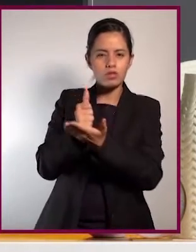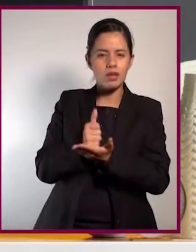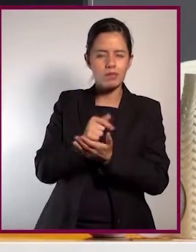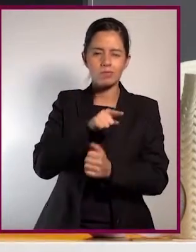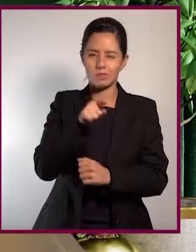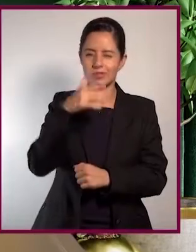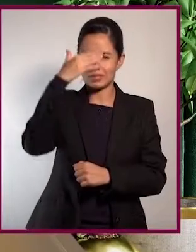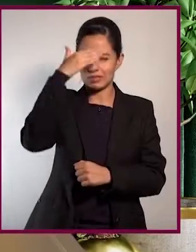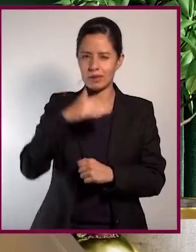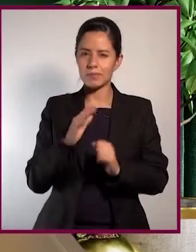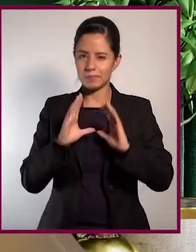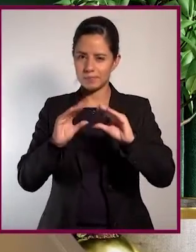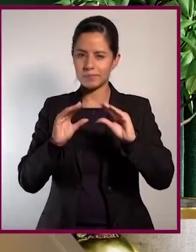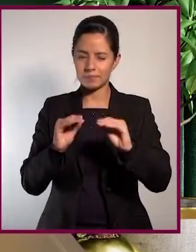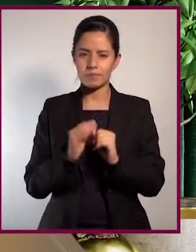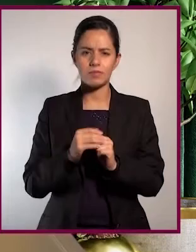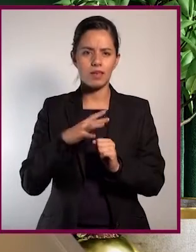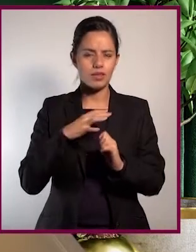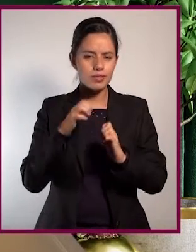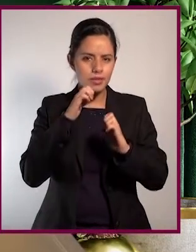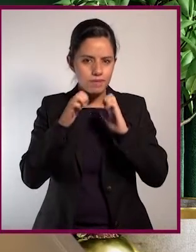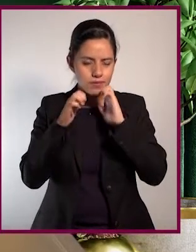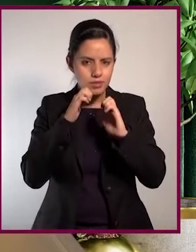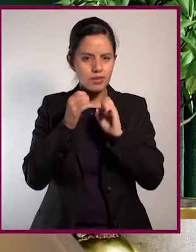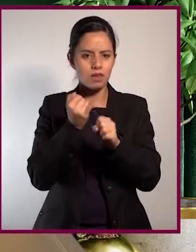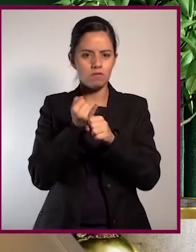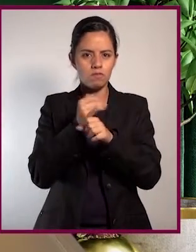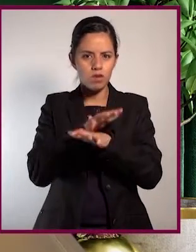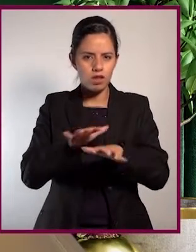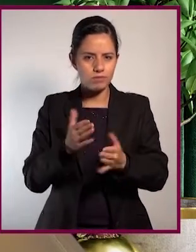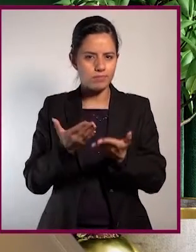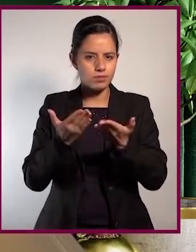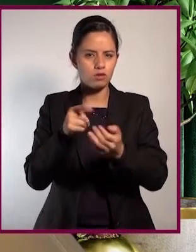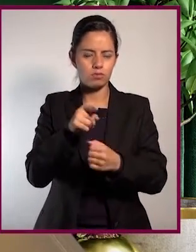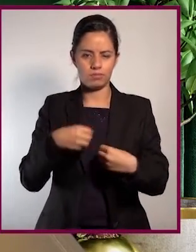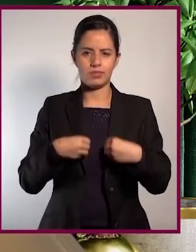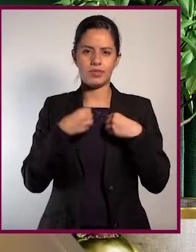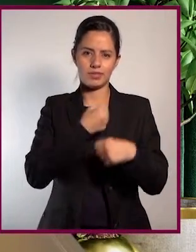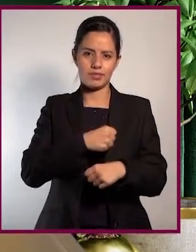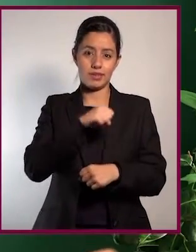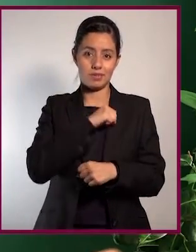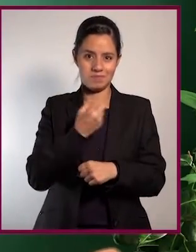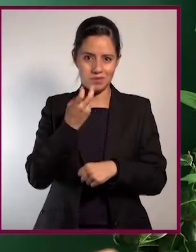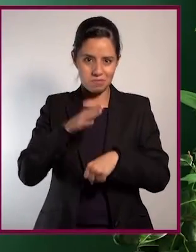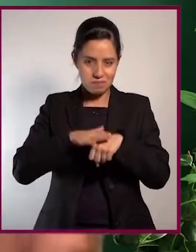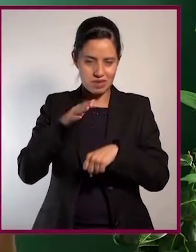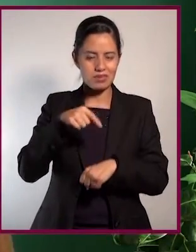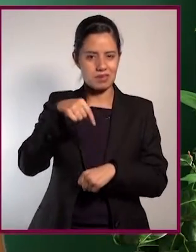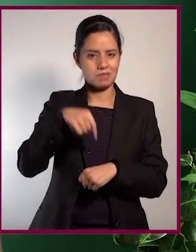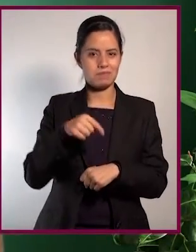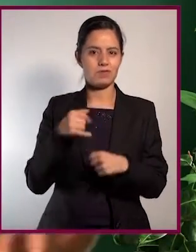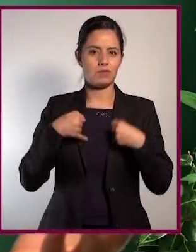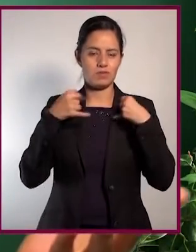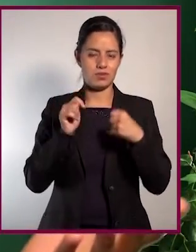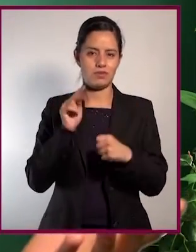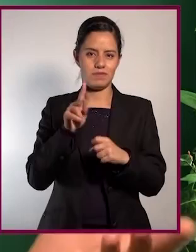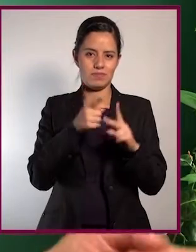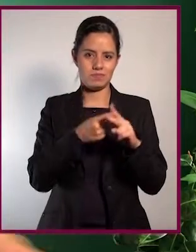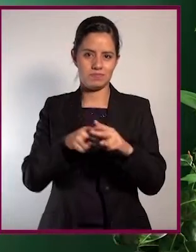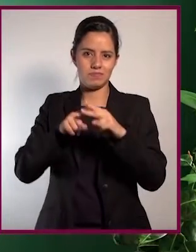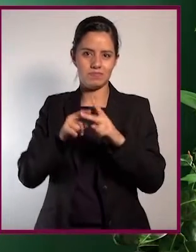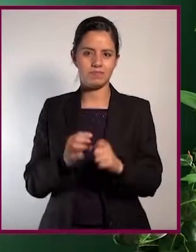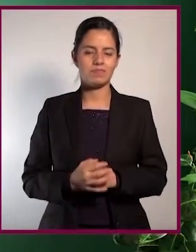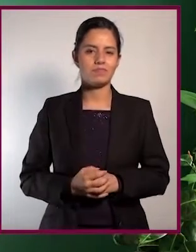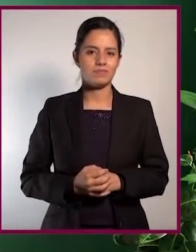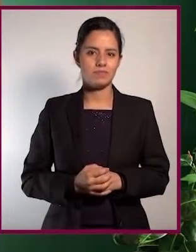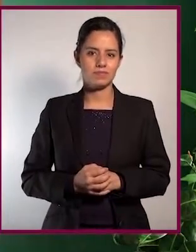consultar. Entrevistas, cápsulas, información para que tengas una vida saludable. Esto y más aquí, en Jóvenes en TV.